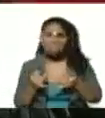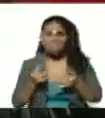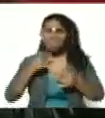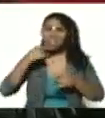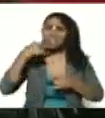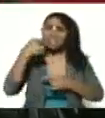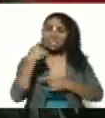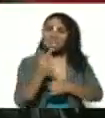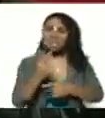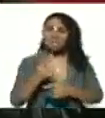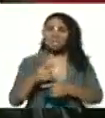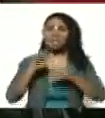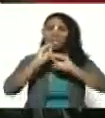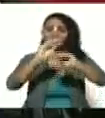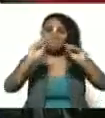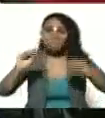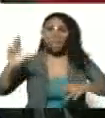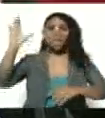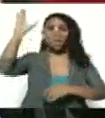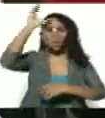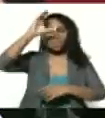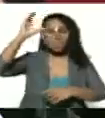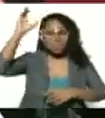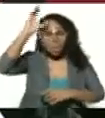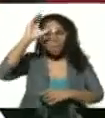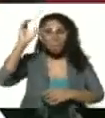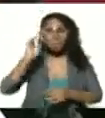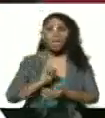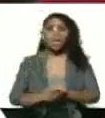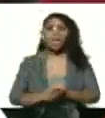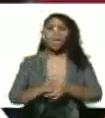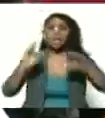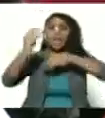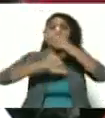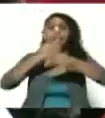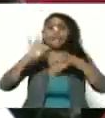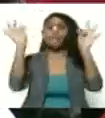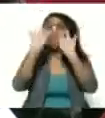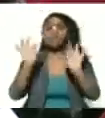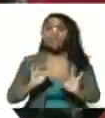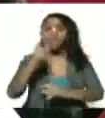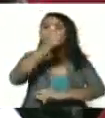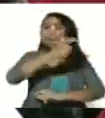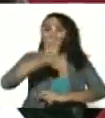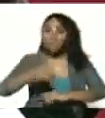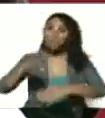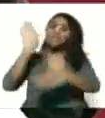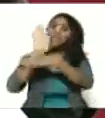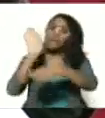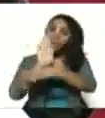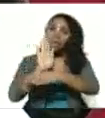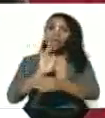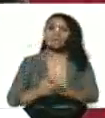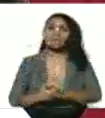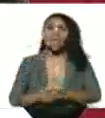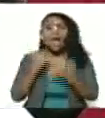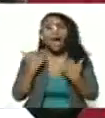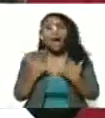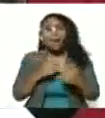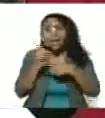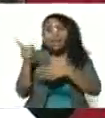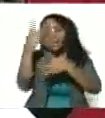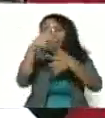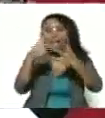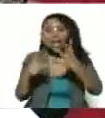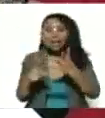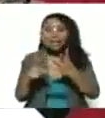pregón de llamar a la conciencia de moverme en función de que la gente se cuide y ahora con esa variante